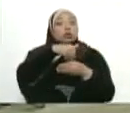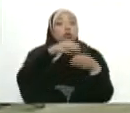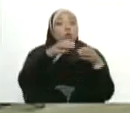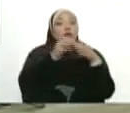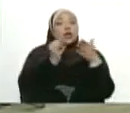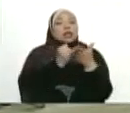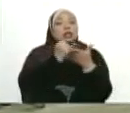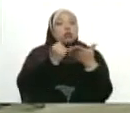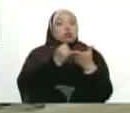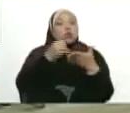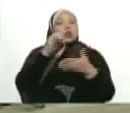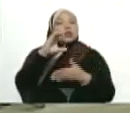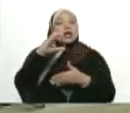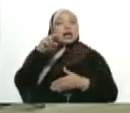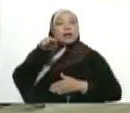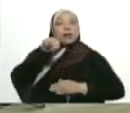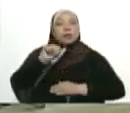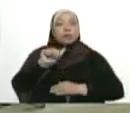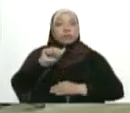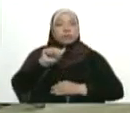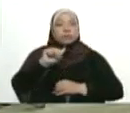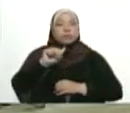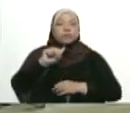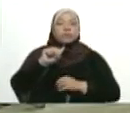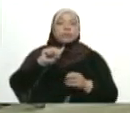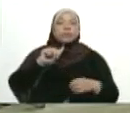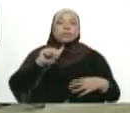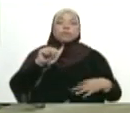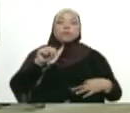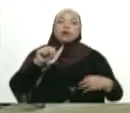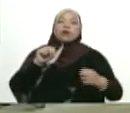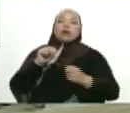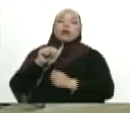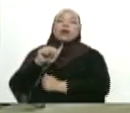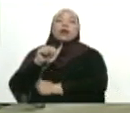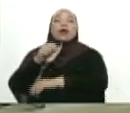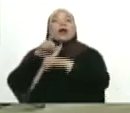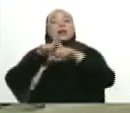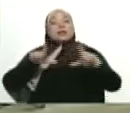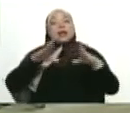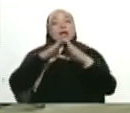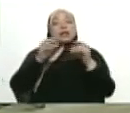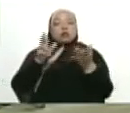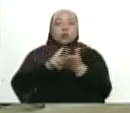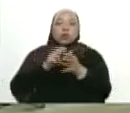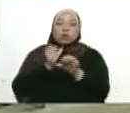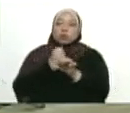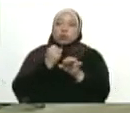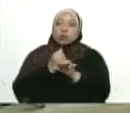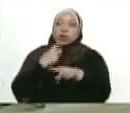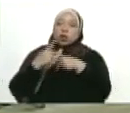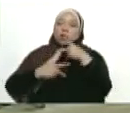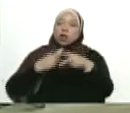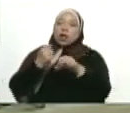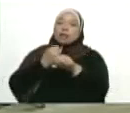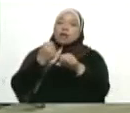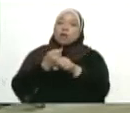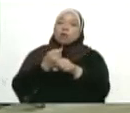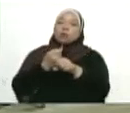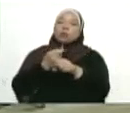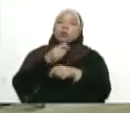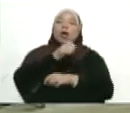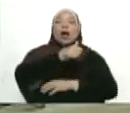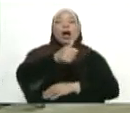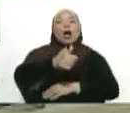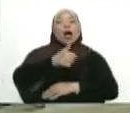presentamos ya el trabajo final, que también fue aprobado, del cronograma de trabajo, anclado a